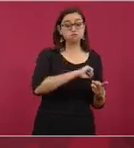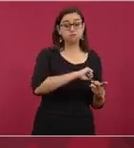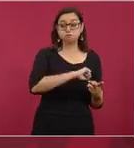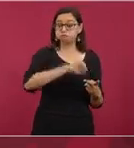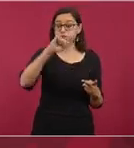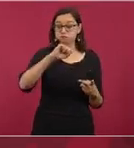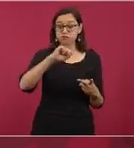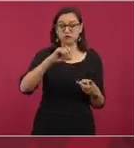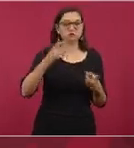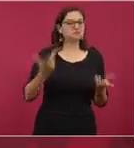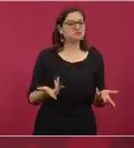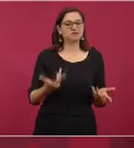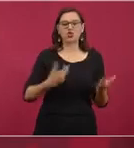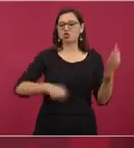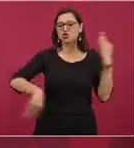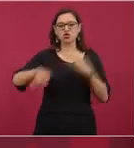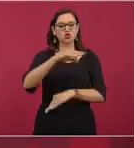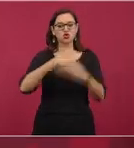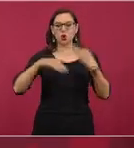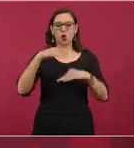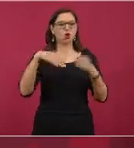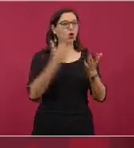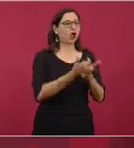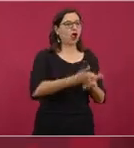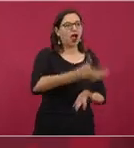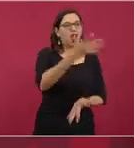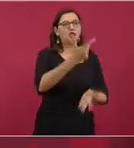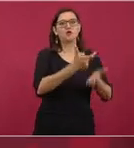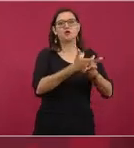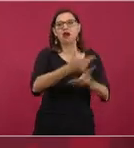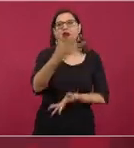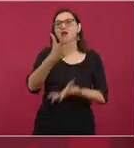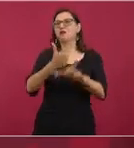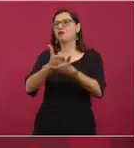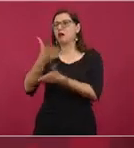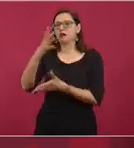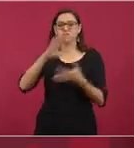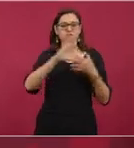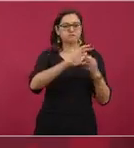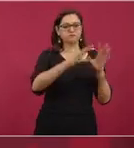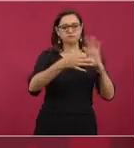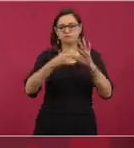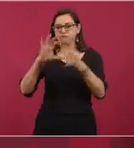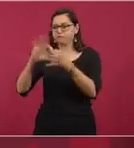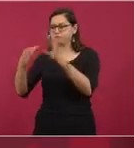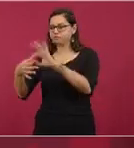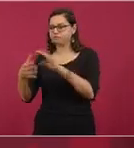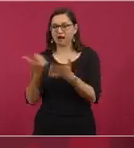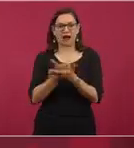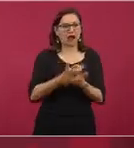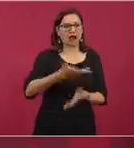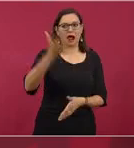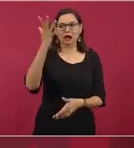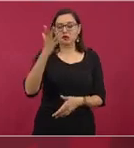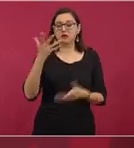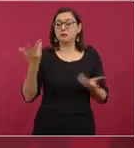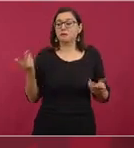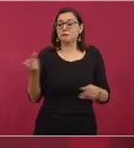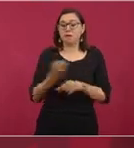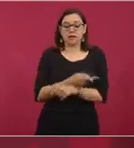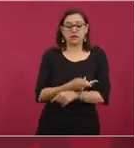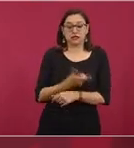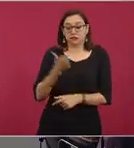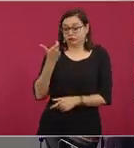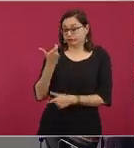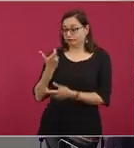tener incrementos salariales pero por la inflación